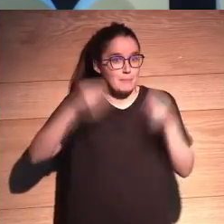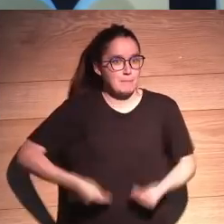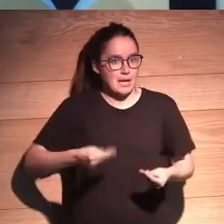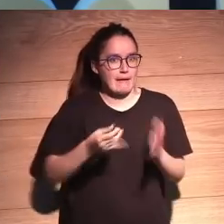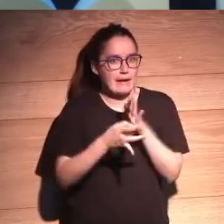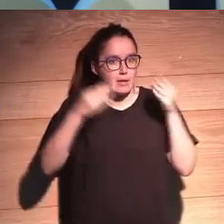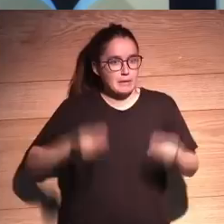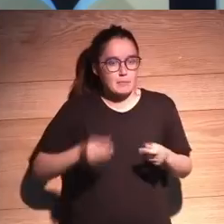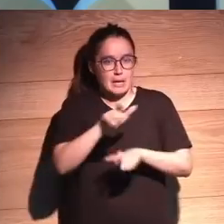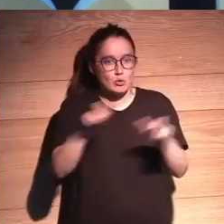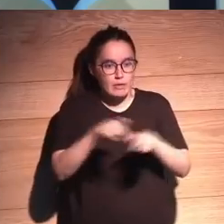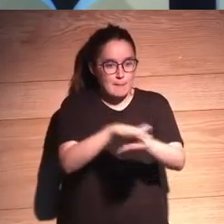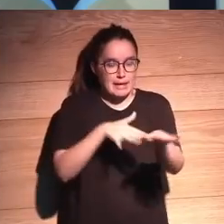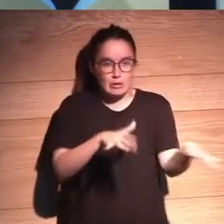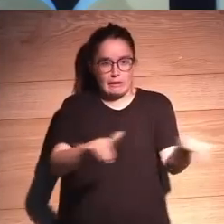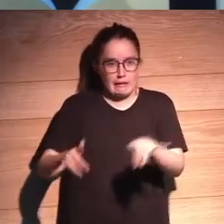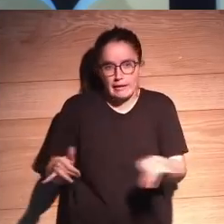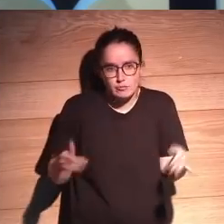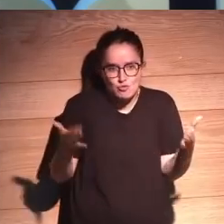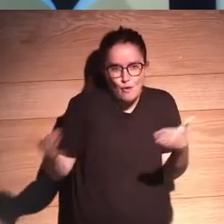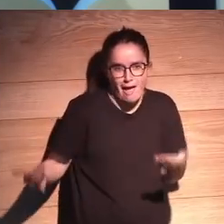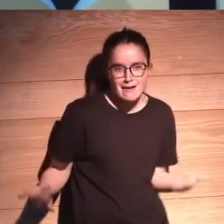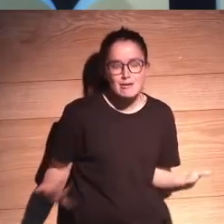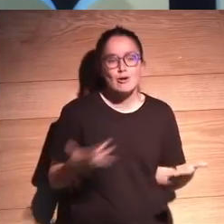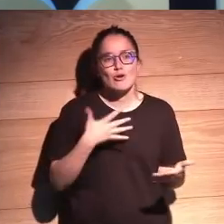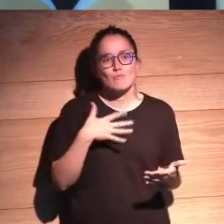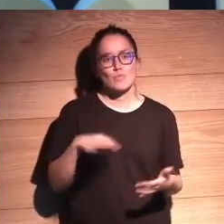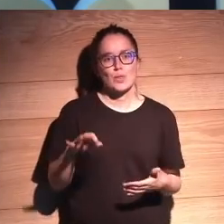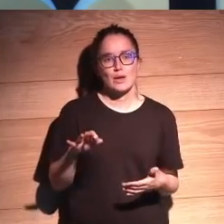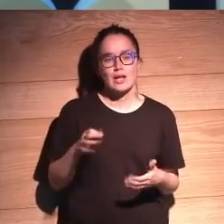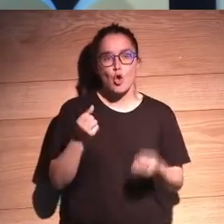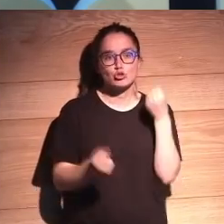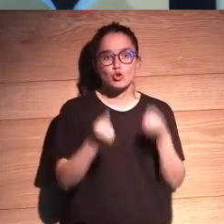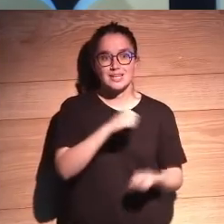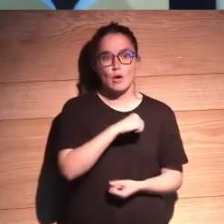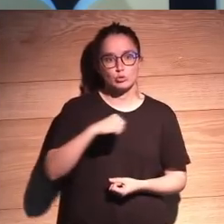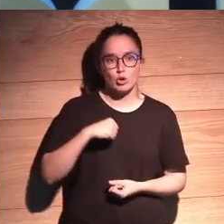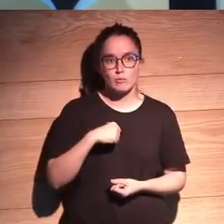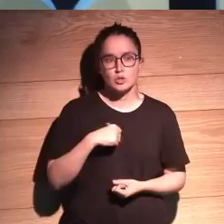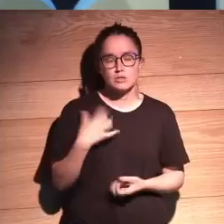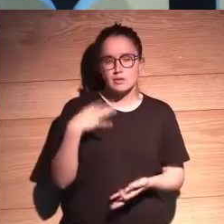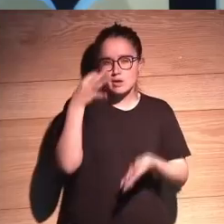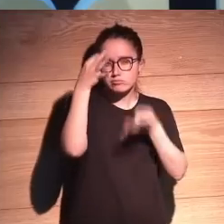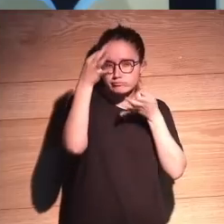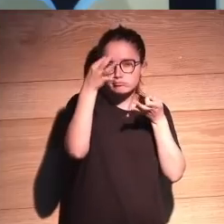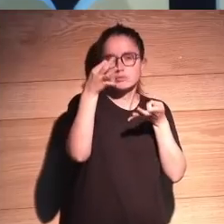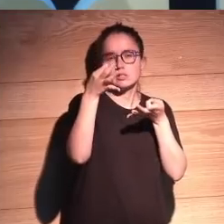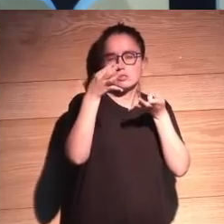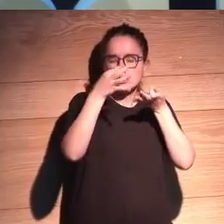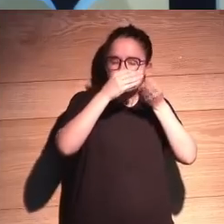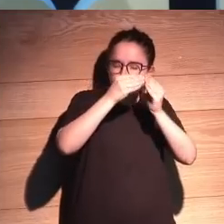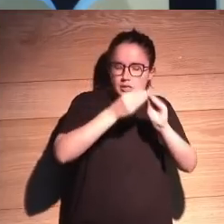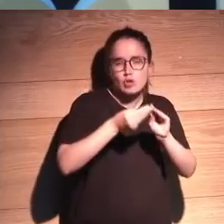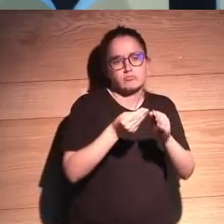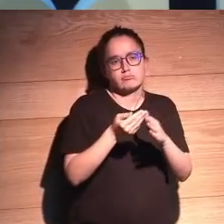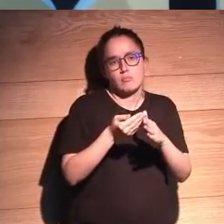conduciendo los humanos, ni aparcando, ni haciendo nada. Es muy probable que los coches autónomos, una vez refinados, sean mucho